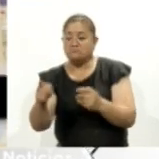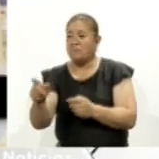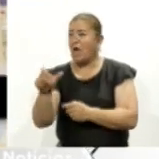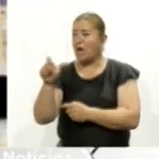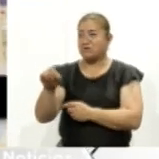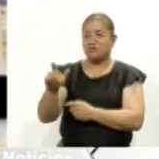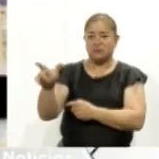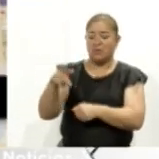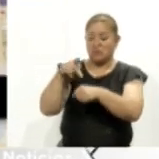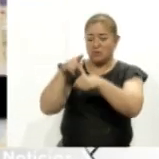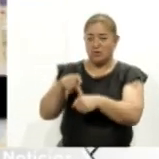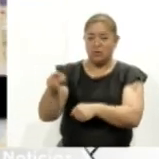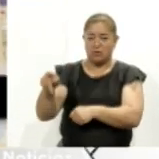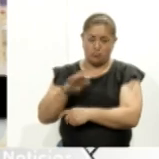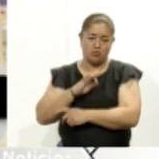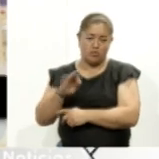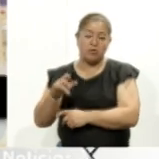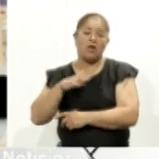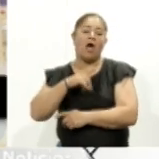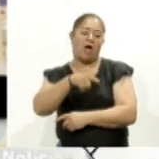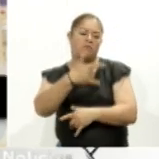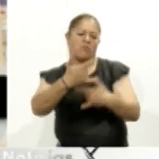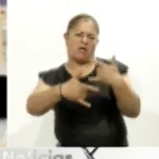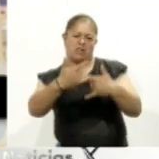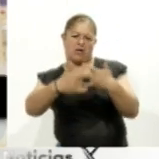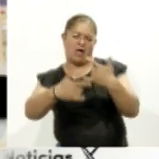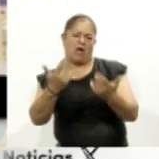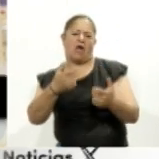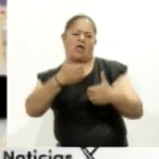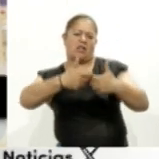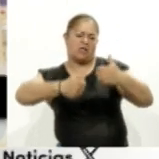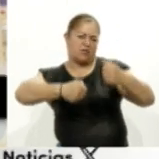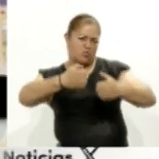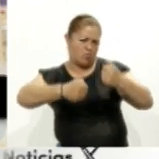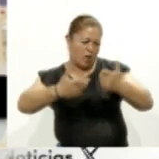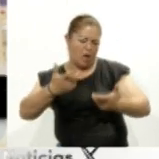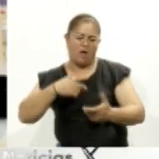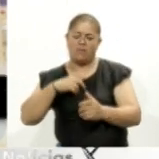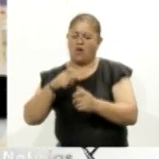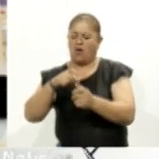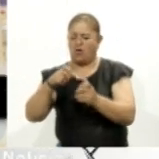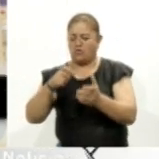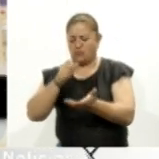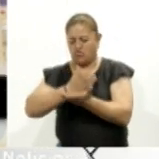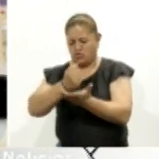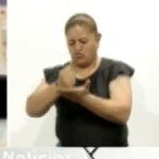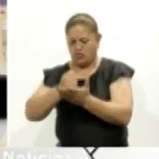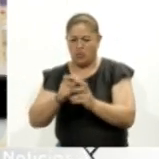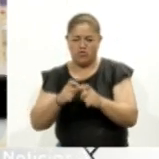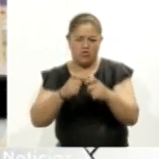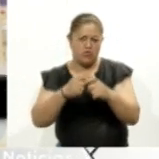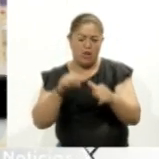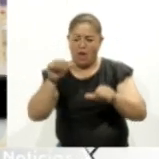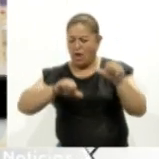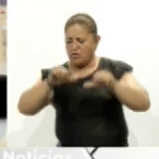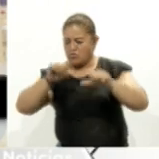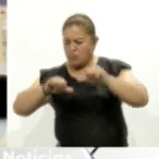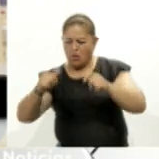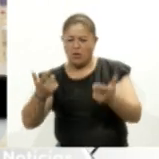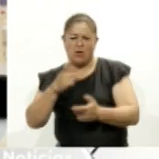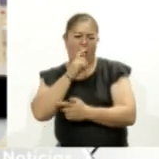vende por kilo y ese lo pueden utilizar para comer para la comida pueden hacer tortitas de amaranto aguas licuados atoles para empanizar